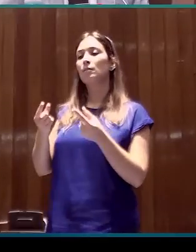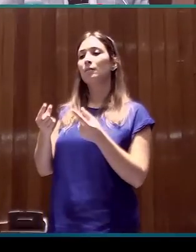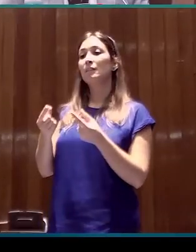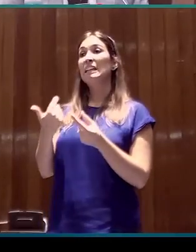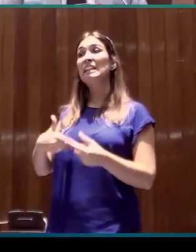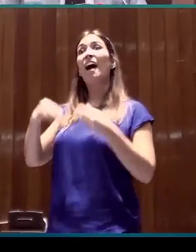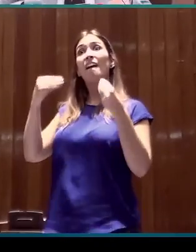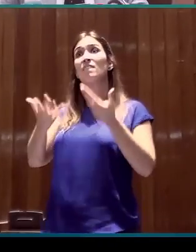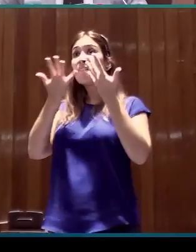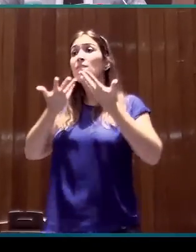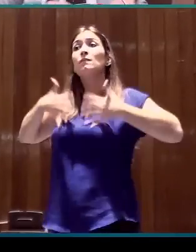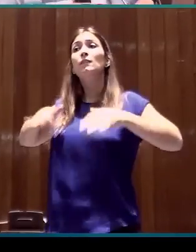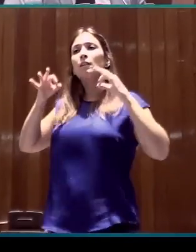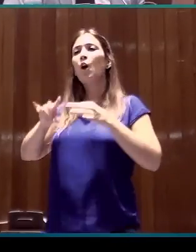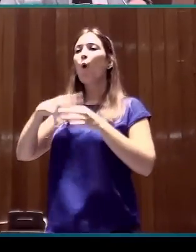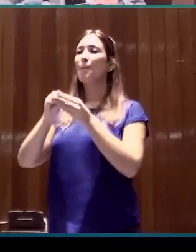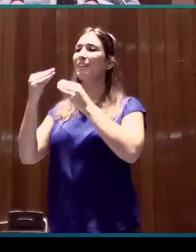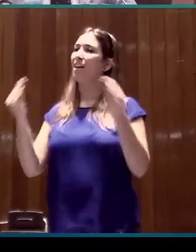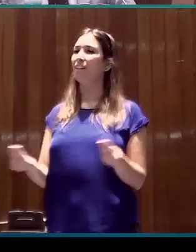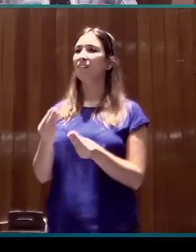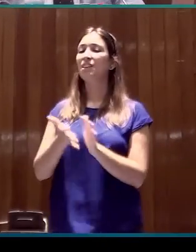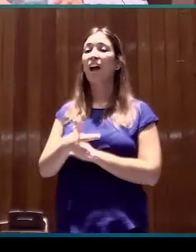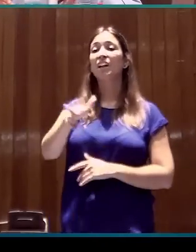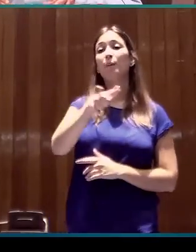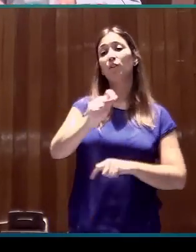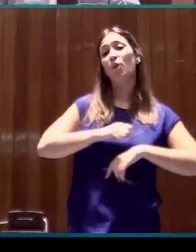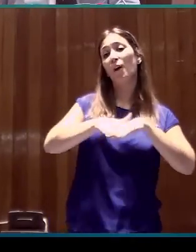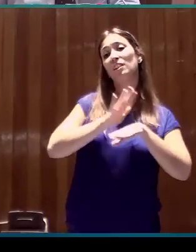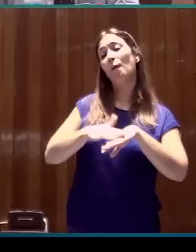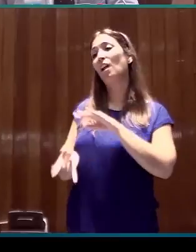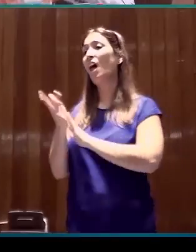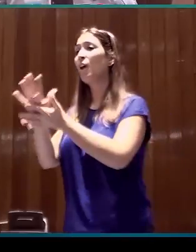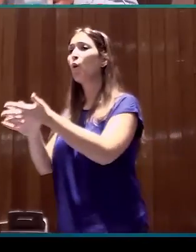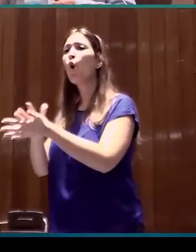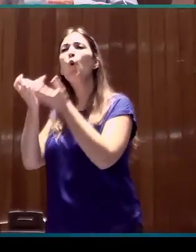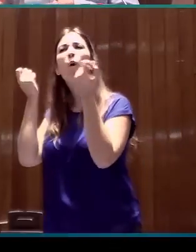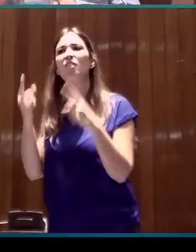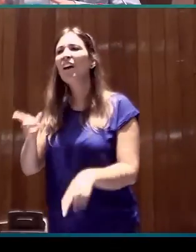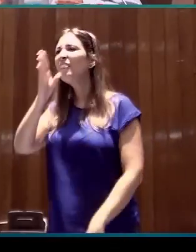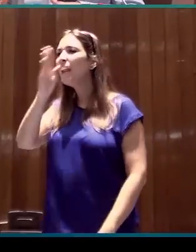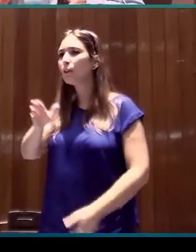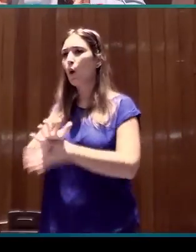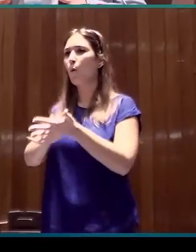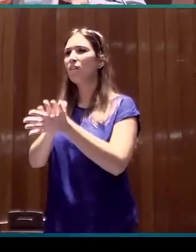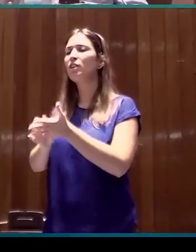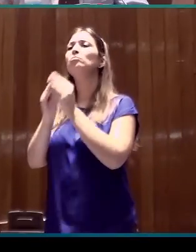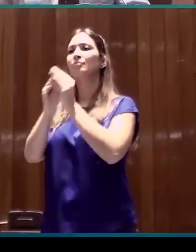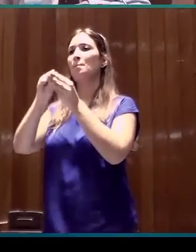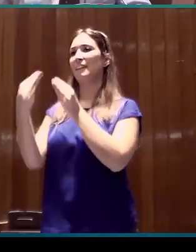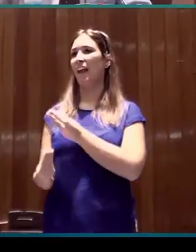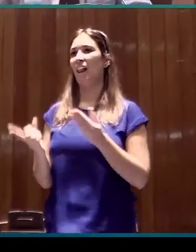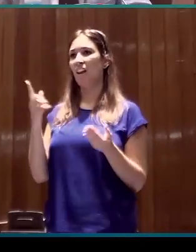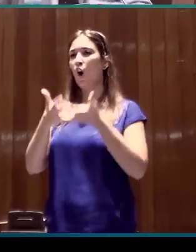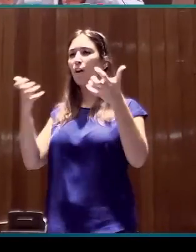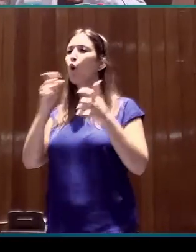mejor consolidados donde no iremos del español a la lengua de signos sino que estudiaremos la lengua de signos desde su mismo interior, decir, cuando estudiemos las